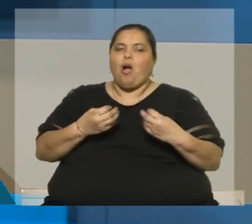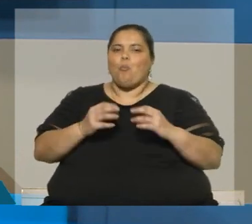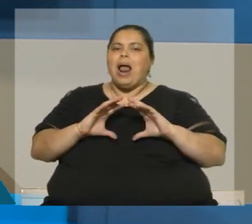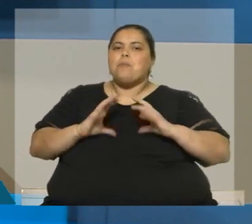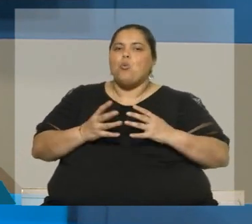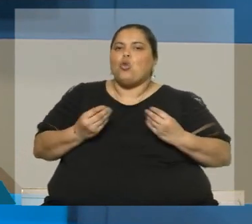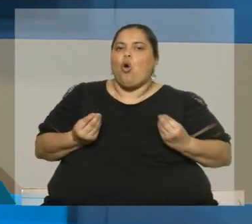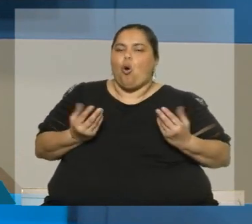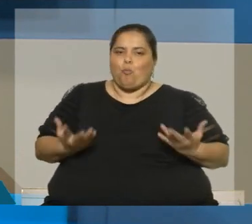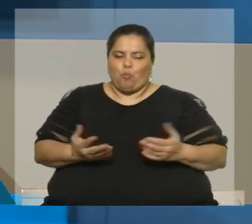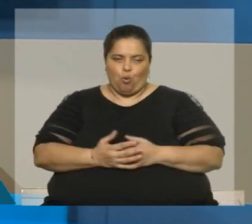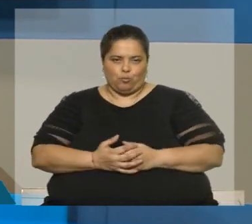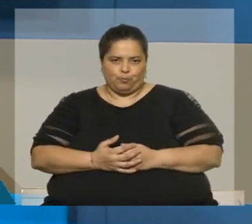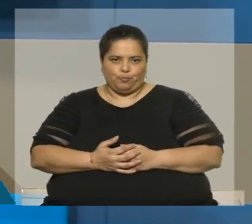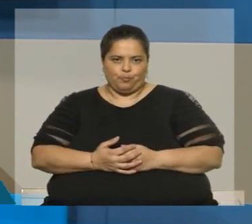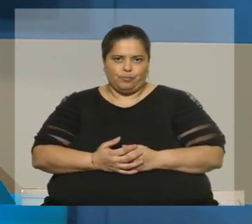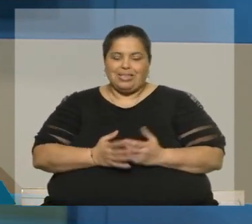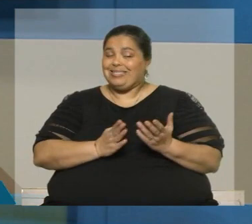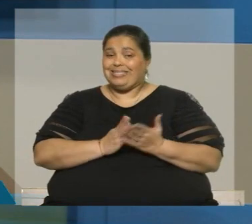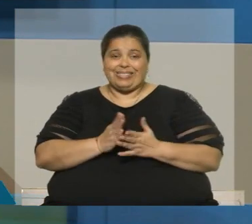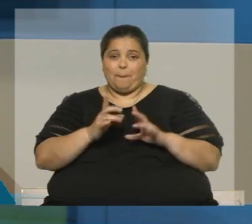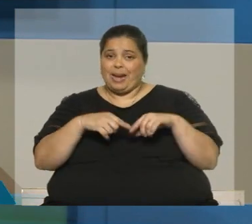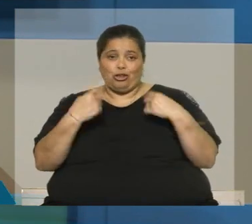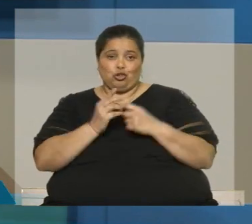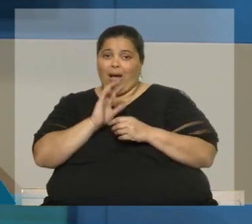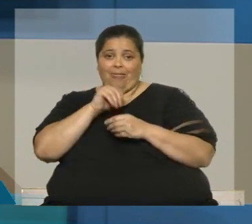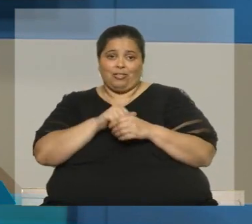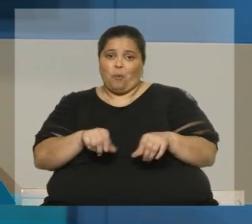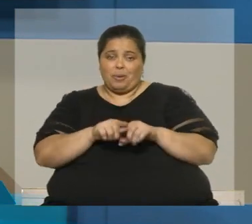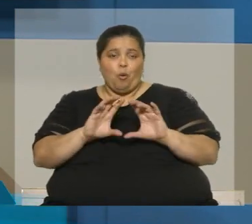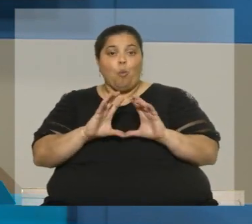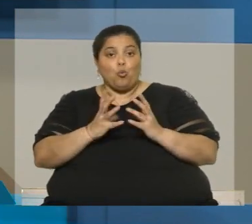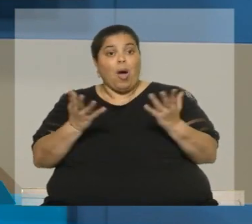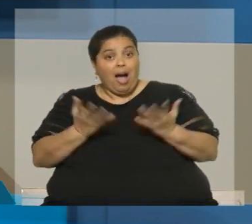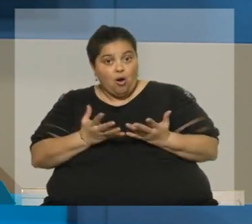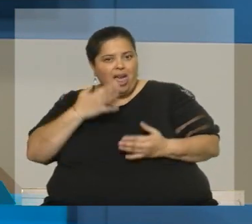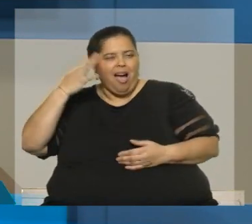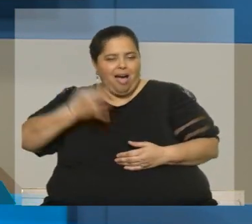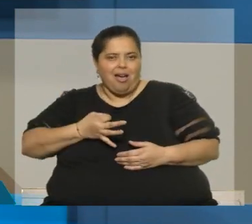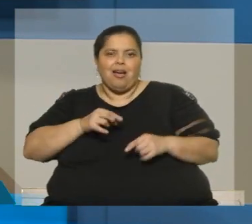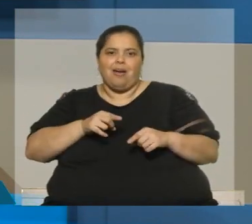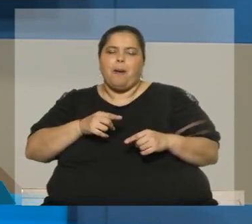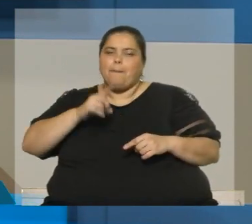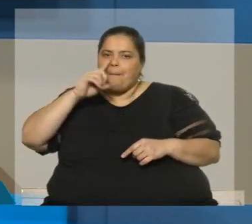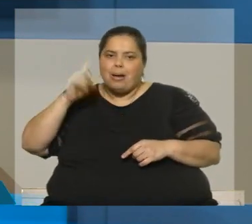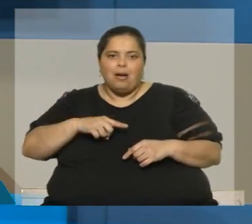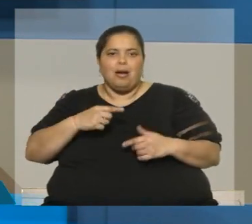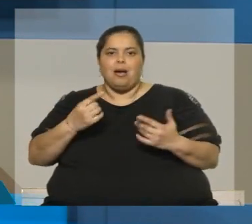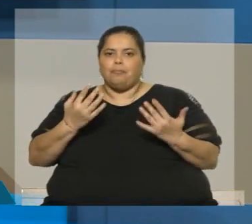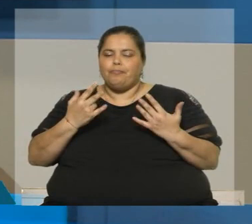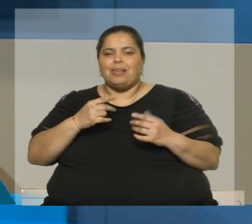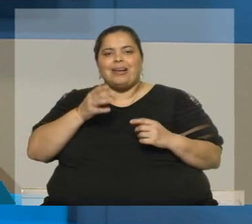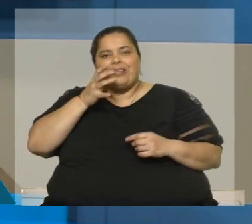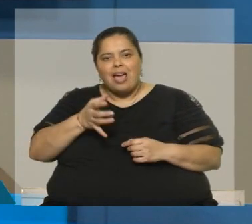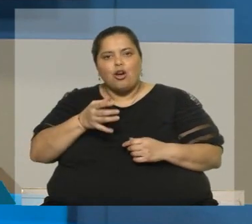cual estamos. Siempre hemos estado dentro de ese mundo, pero ahora mismo somos conscientes de que las aceleraciones, los riesgos y los